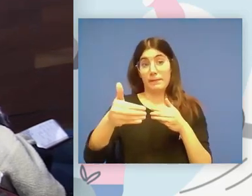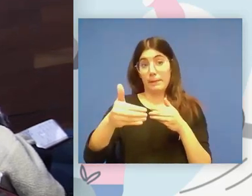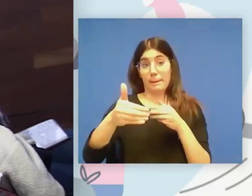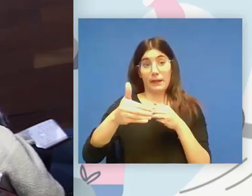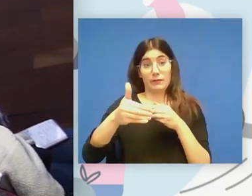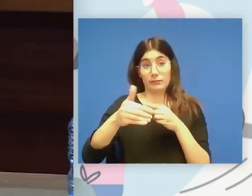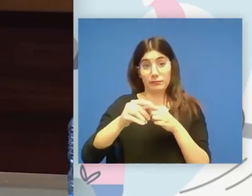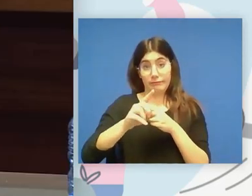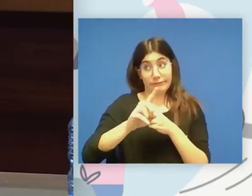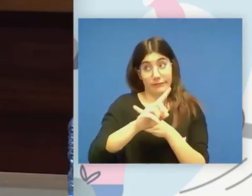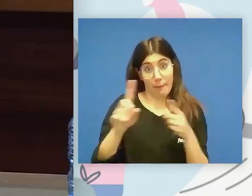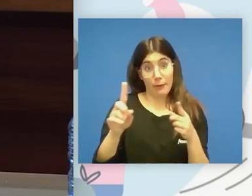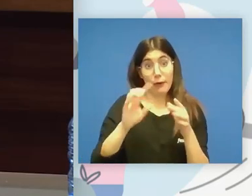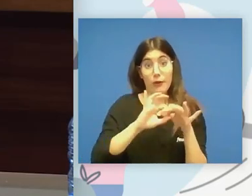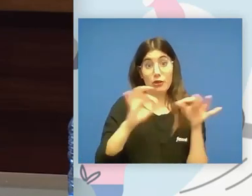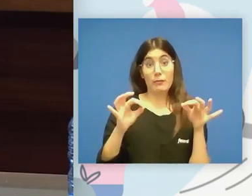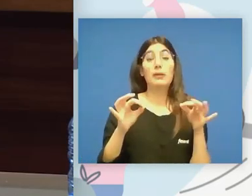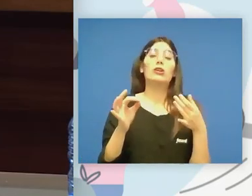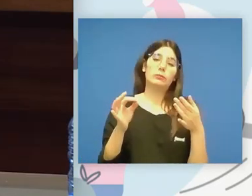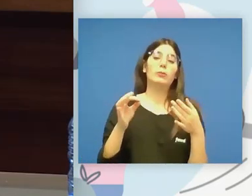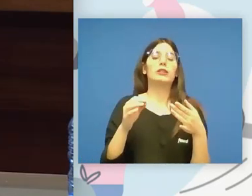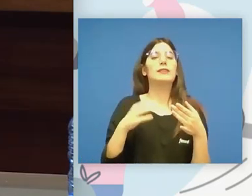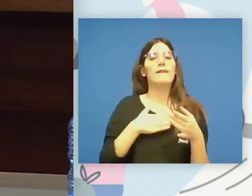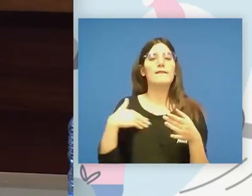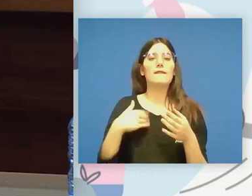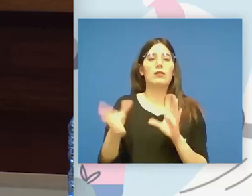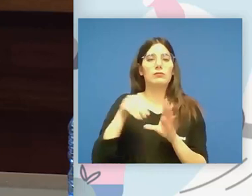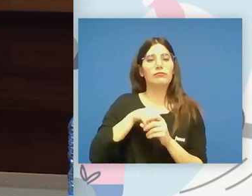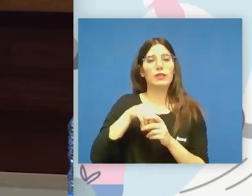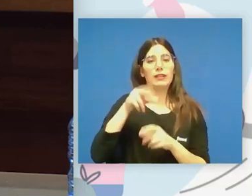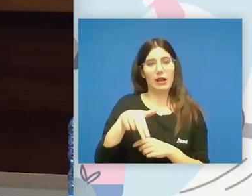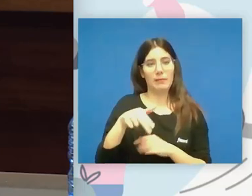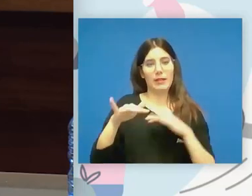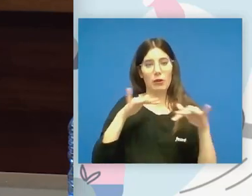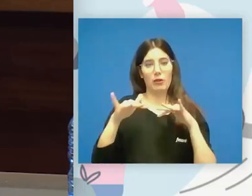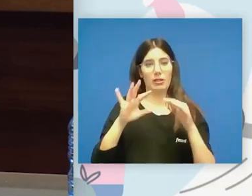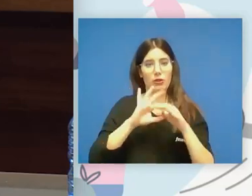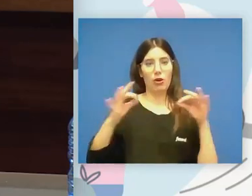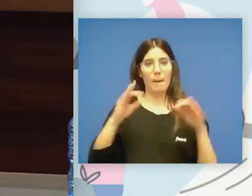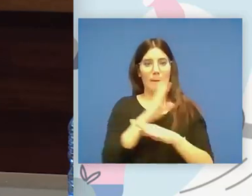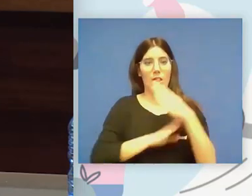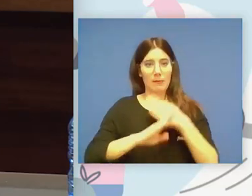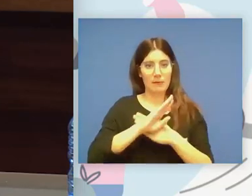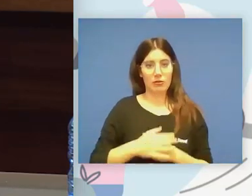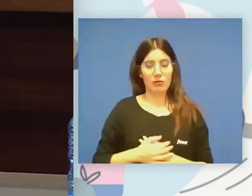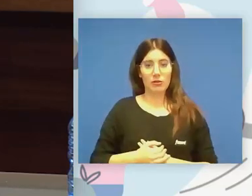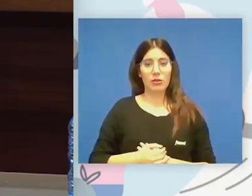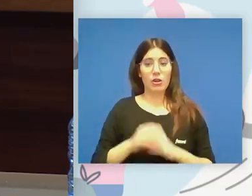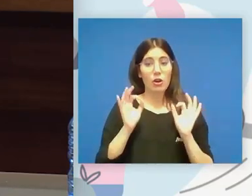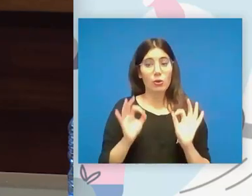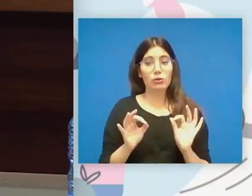cercano pues lo sintamos parte del movimiento paralímpico y de hecho bueno pues las